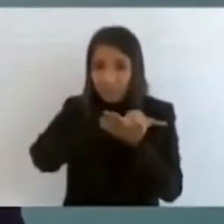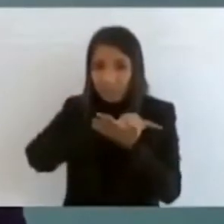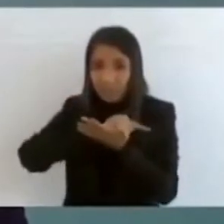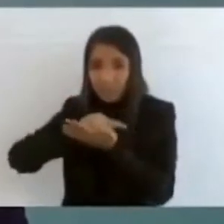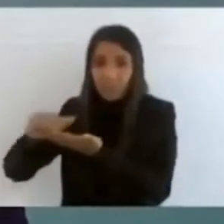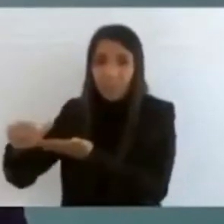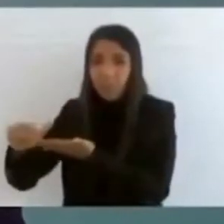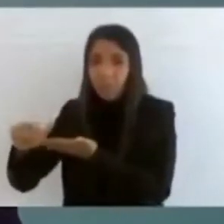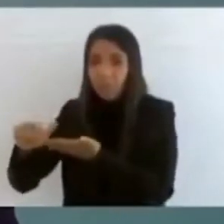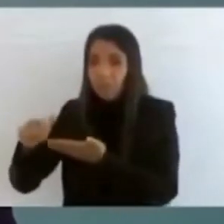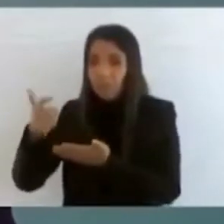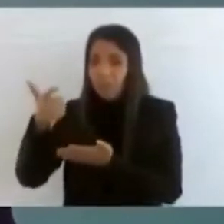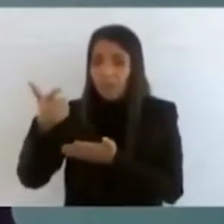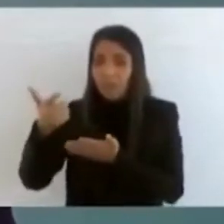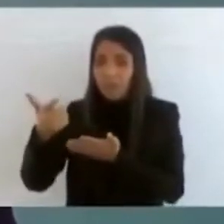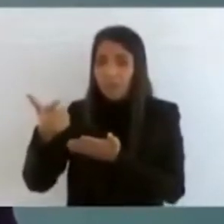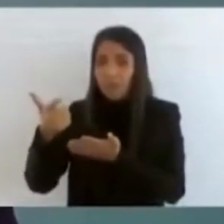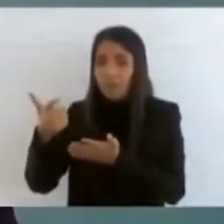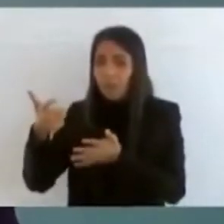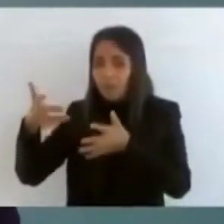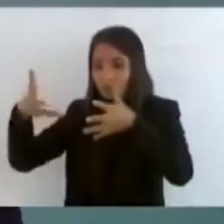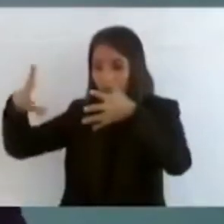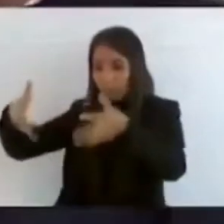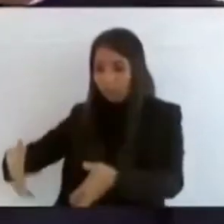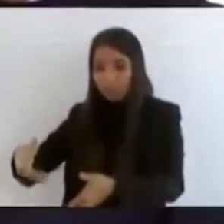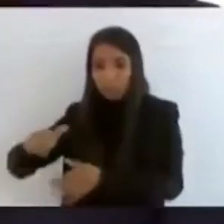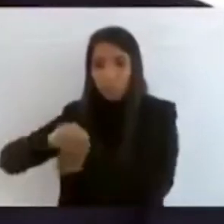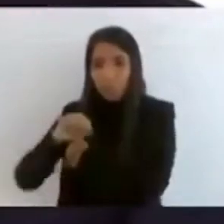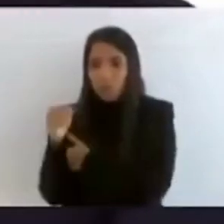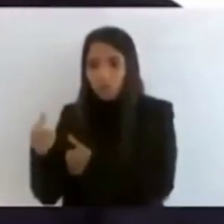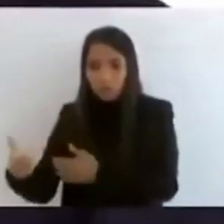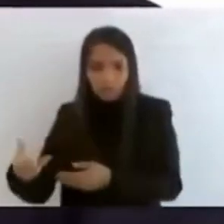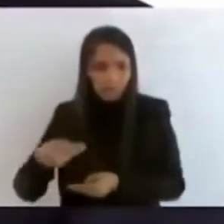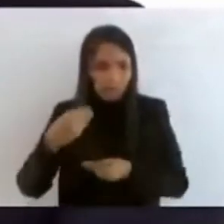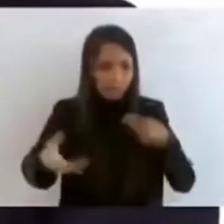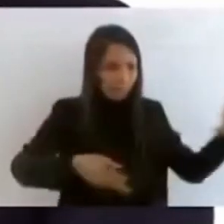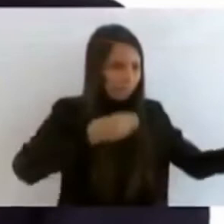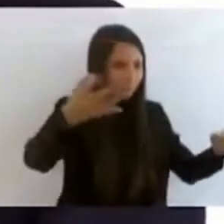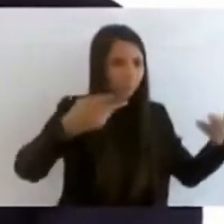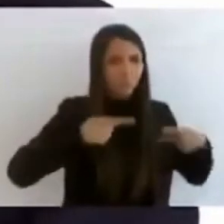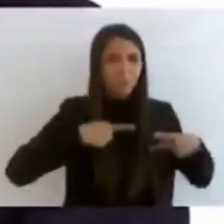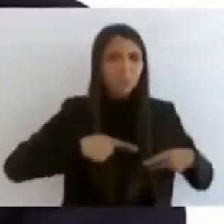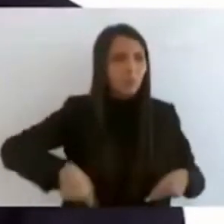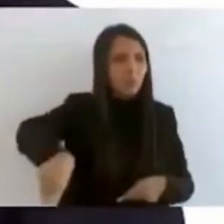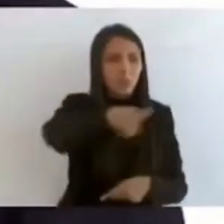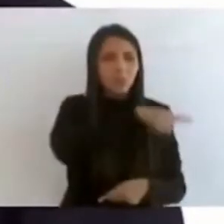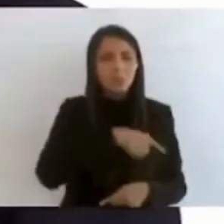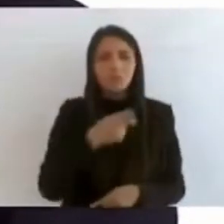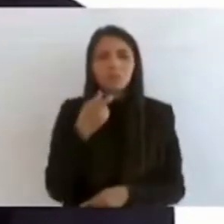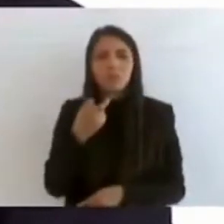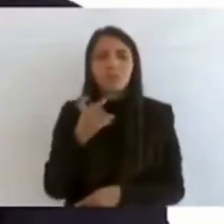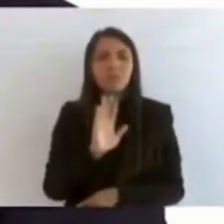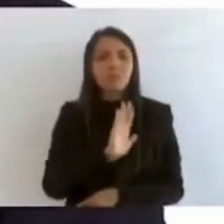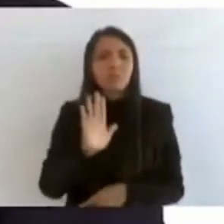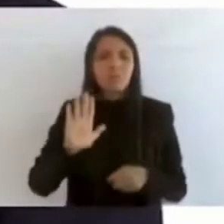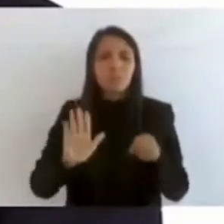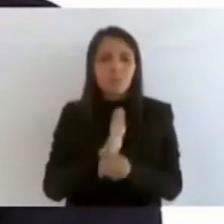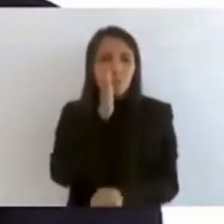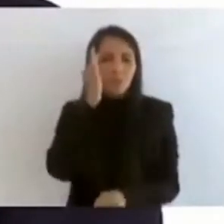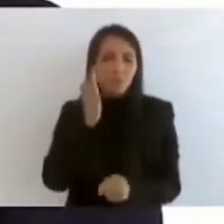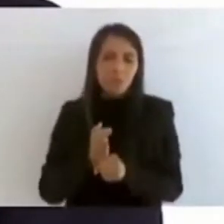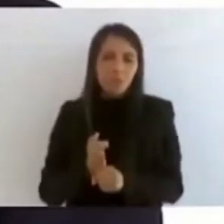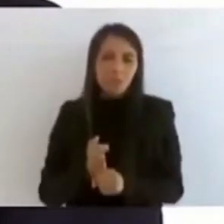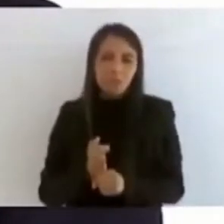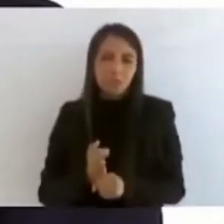entrega al pueblo, con eso es más que suficiente.